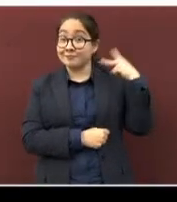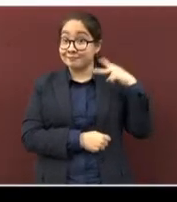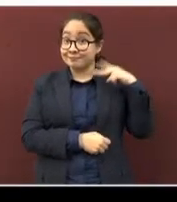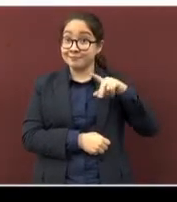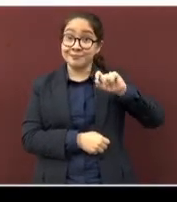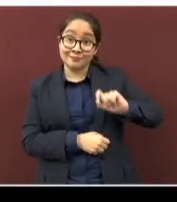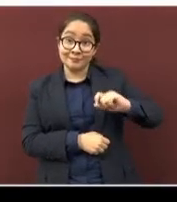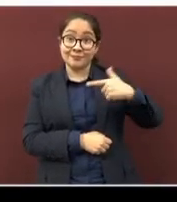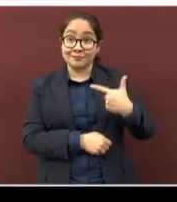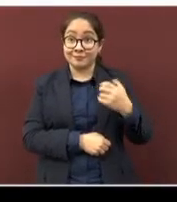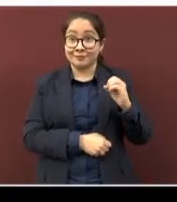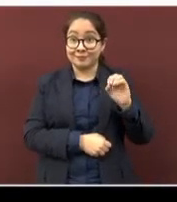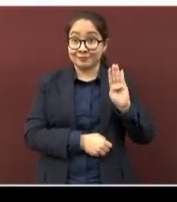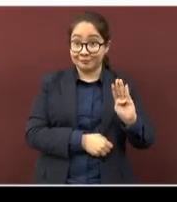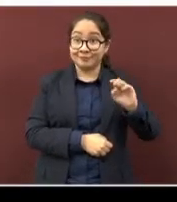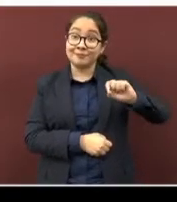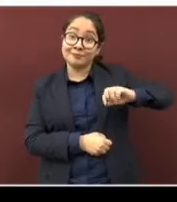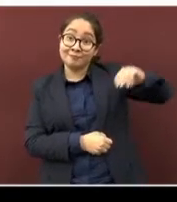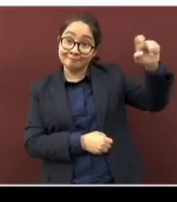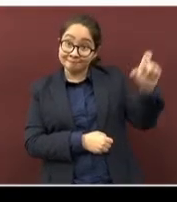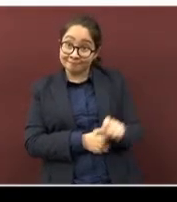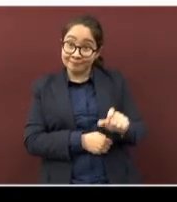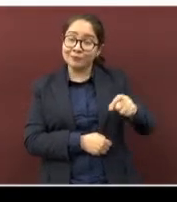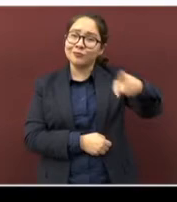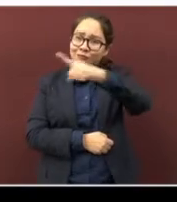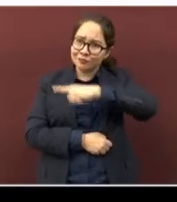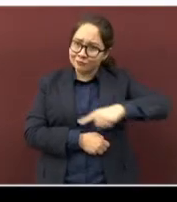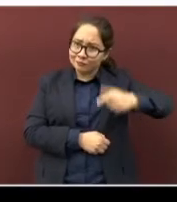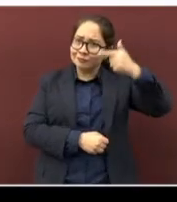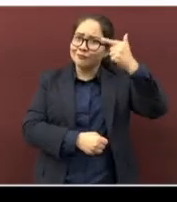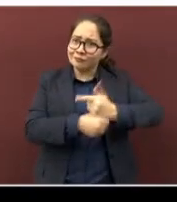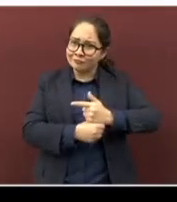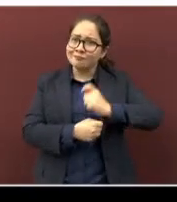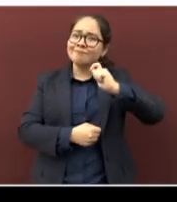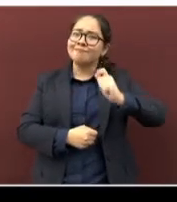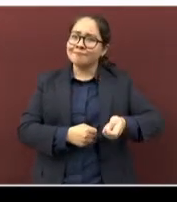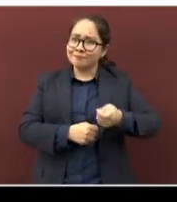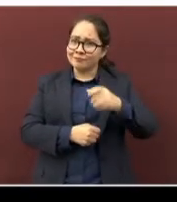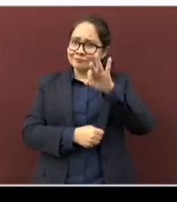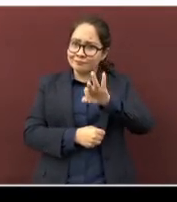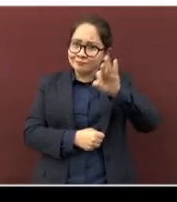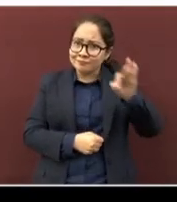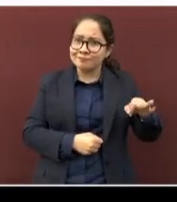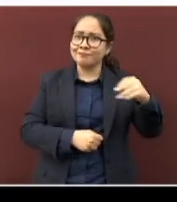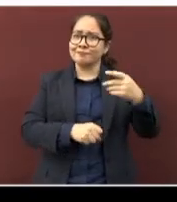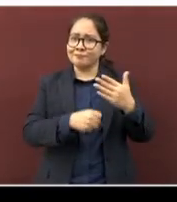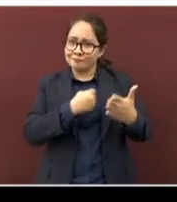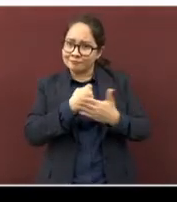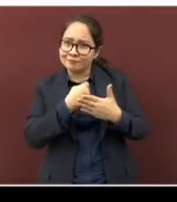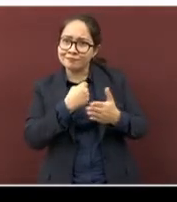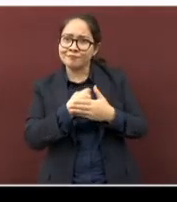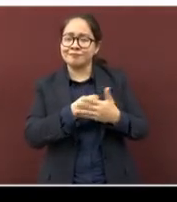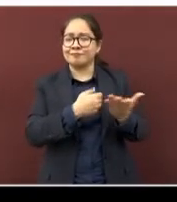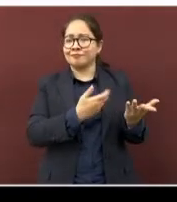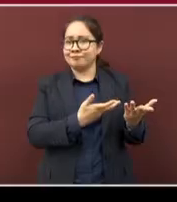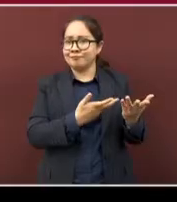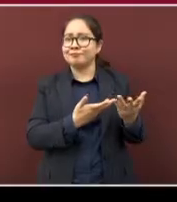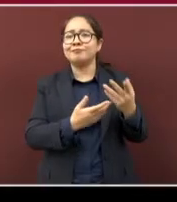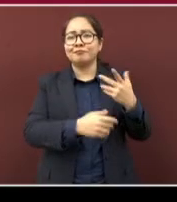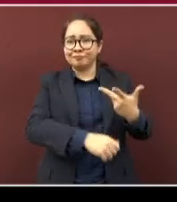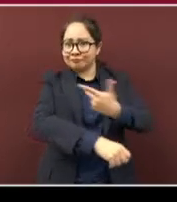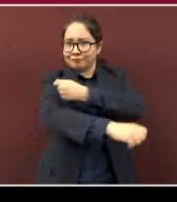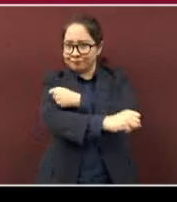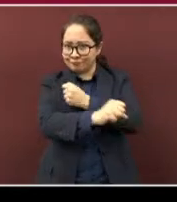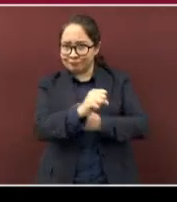.mx, y a la que van a encontrar las convocatorias de vacunación vigentes. Y como siempre,